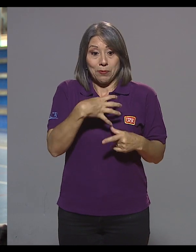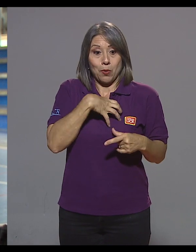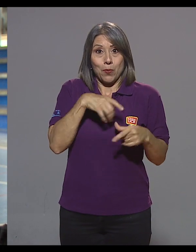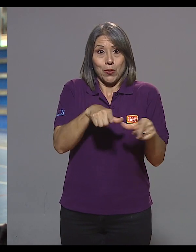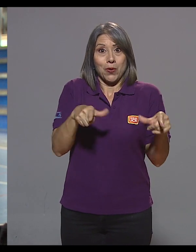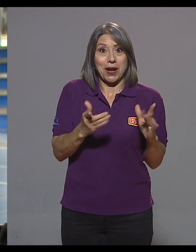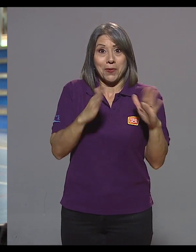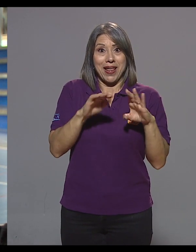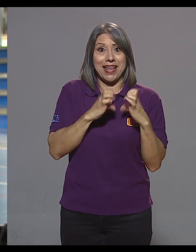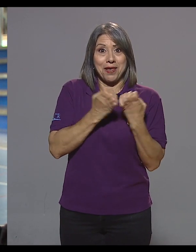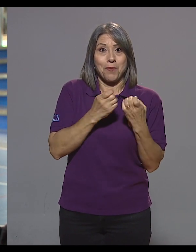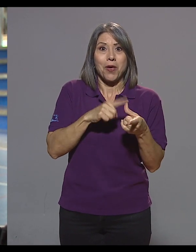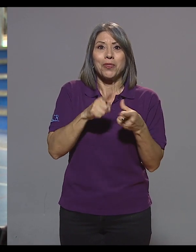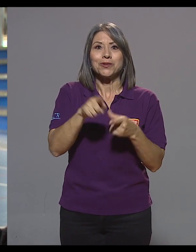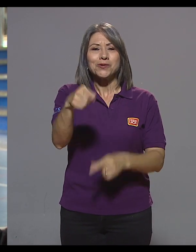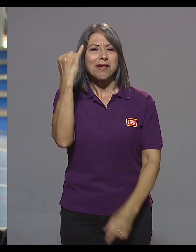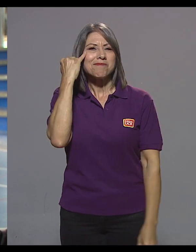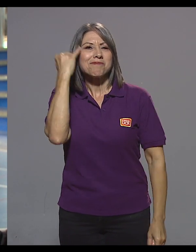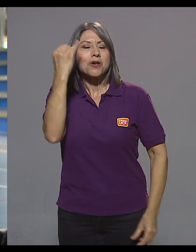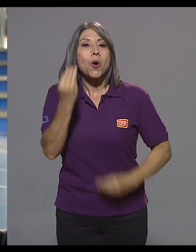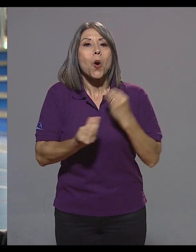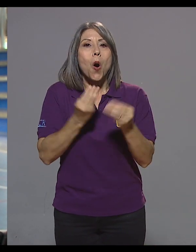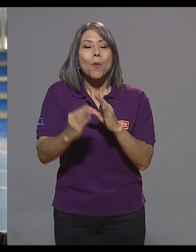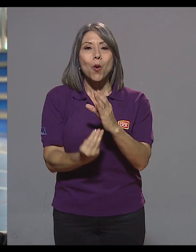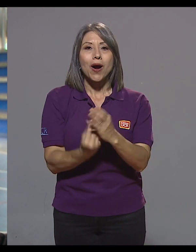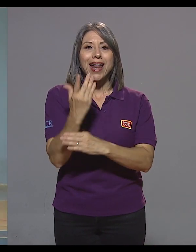en el área, pues encuentre la manera de crear uno.